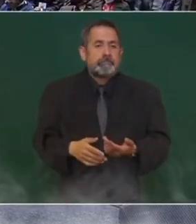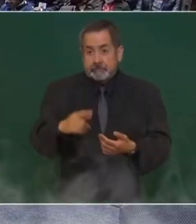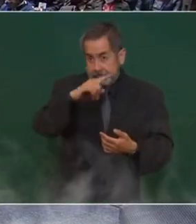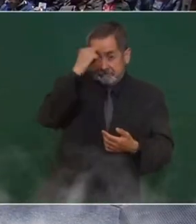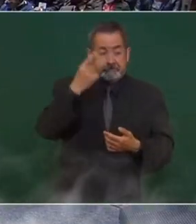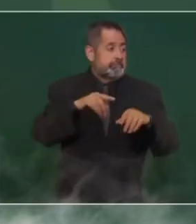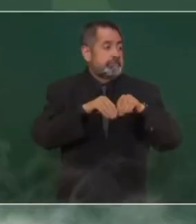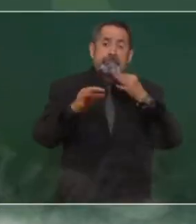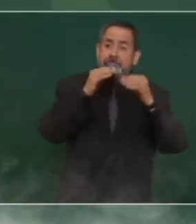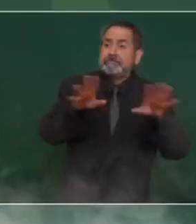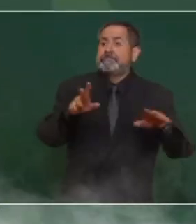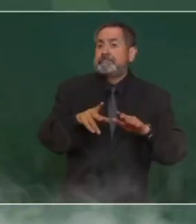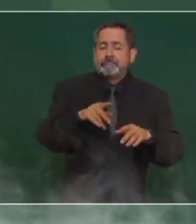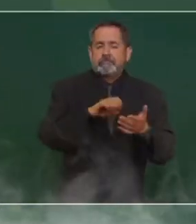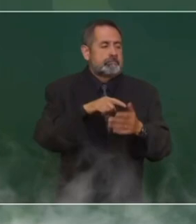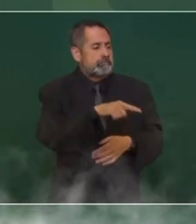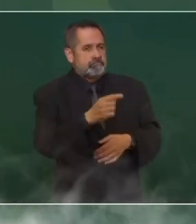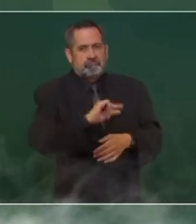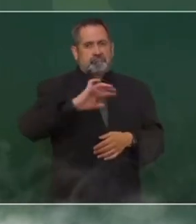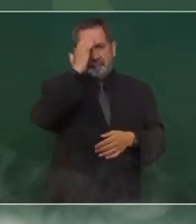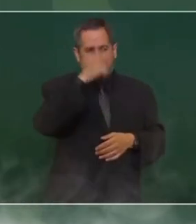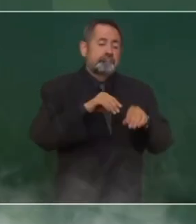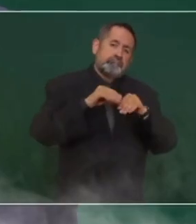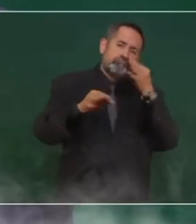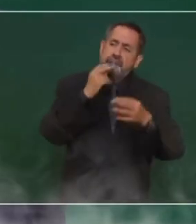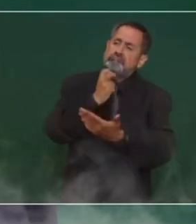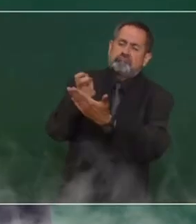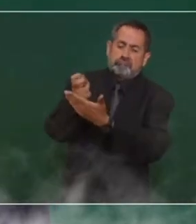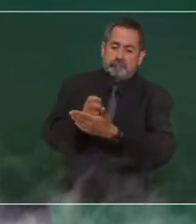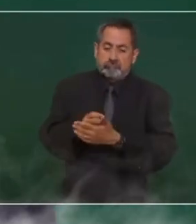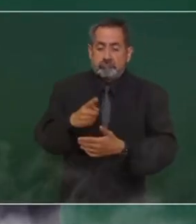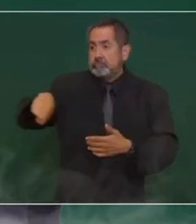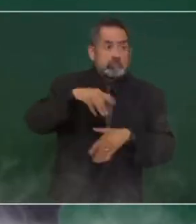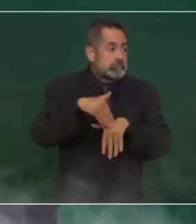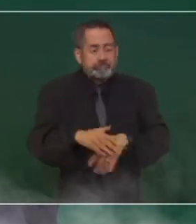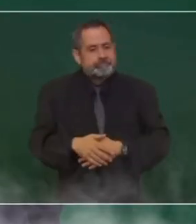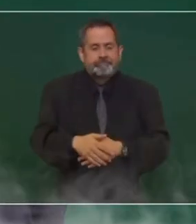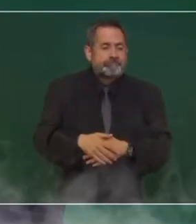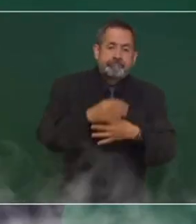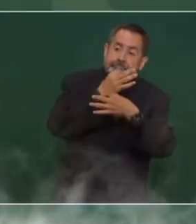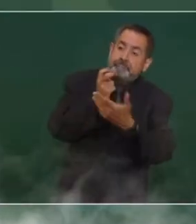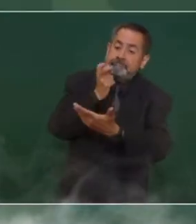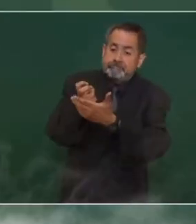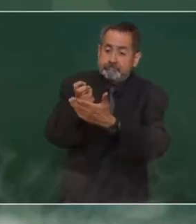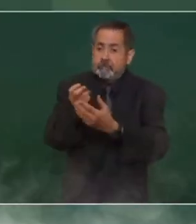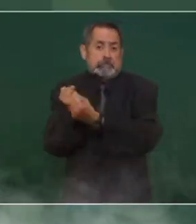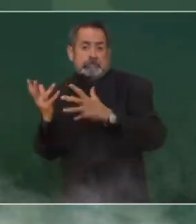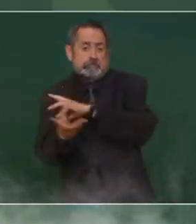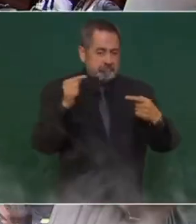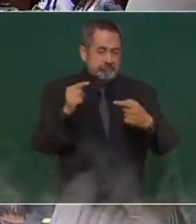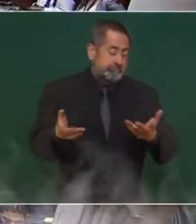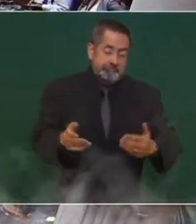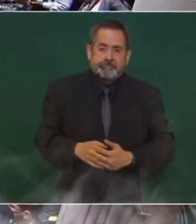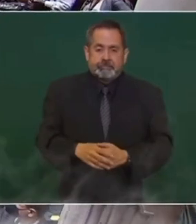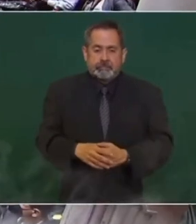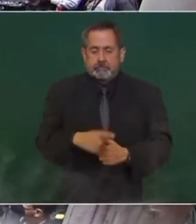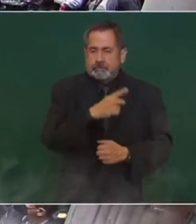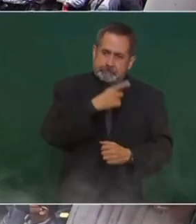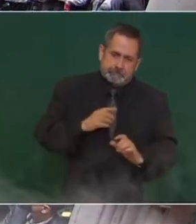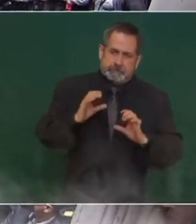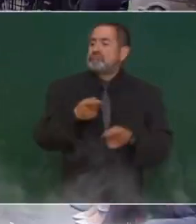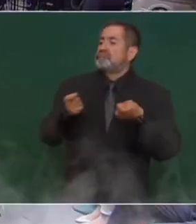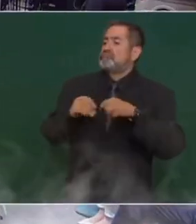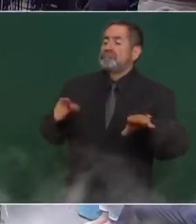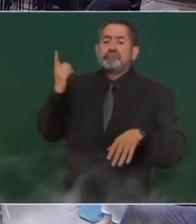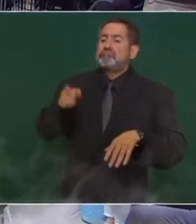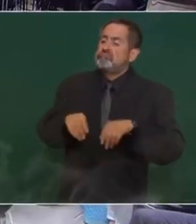tan fácil que un periodista famoso se lance, porque le va como en feria. Tienen que medirse, tienen